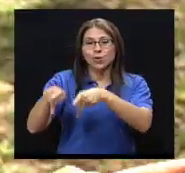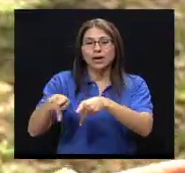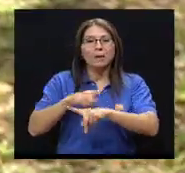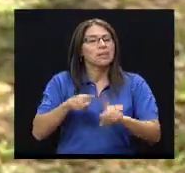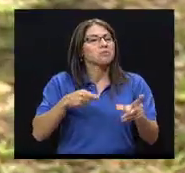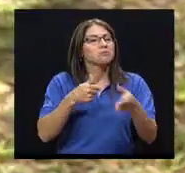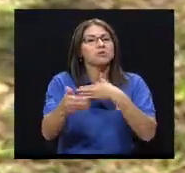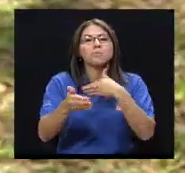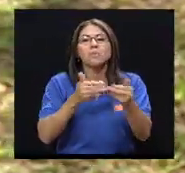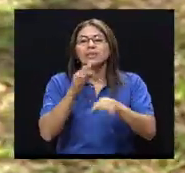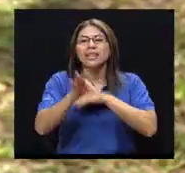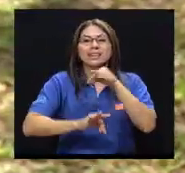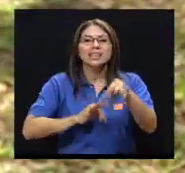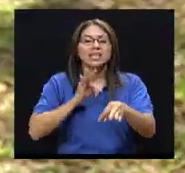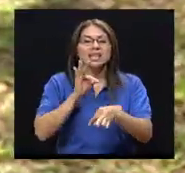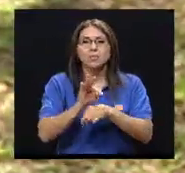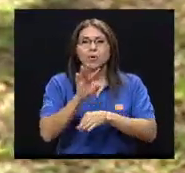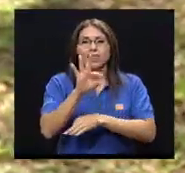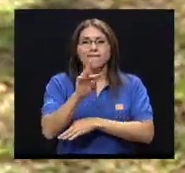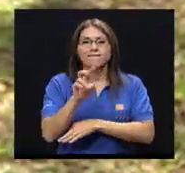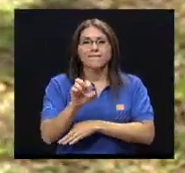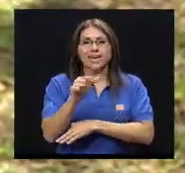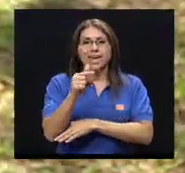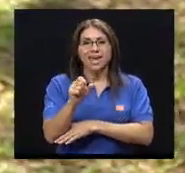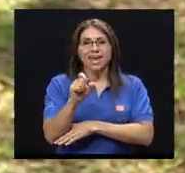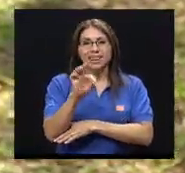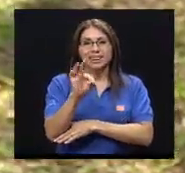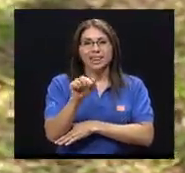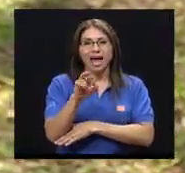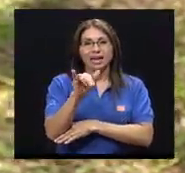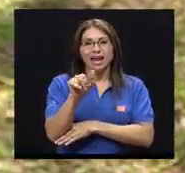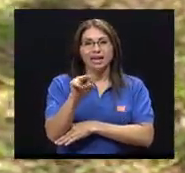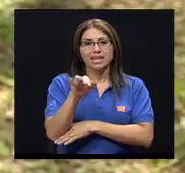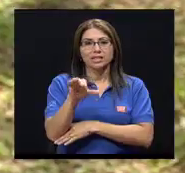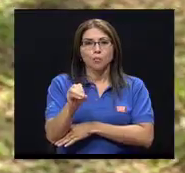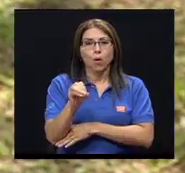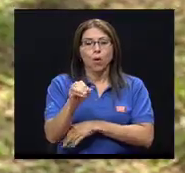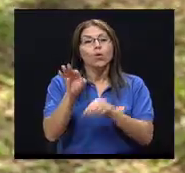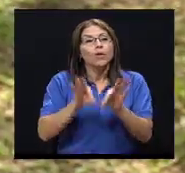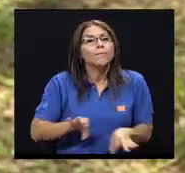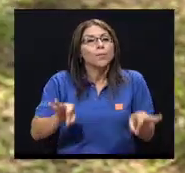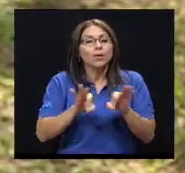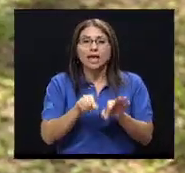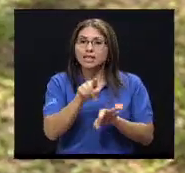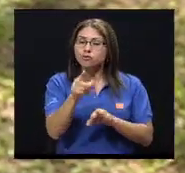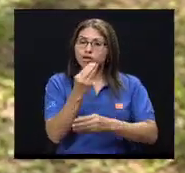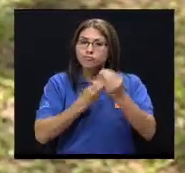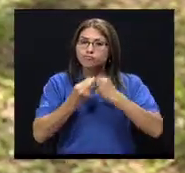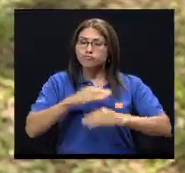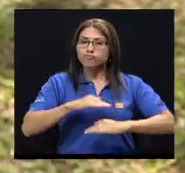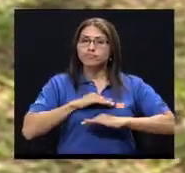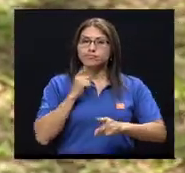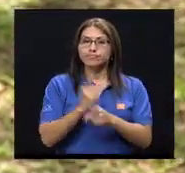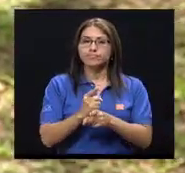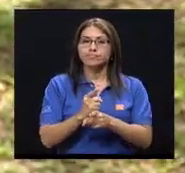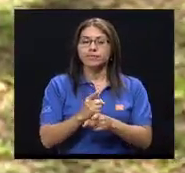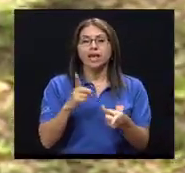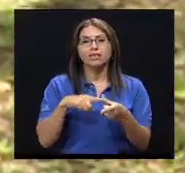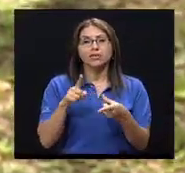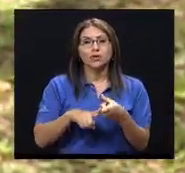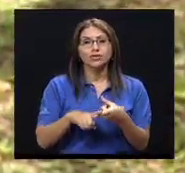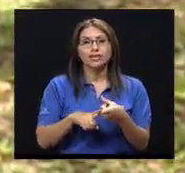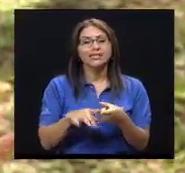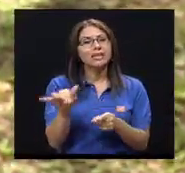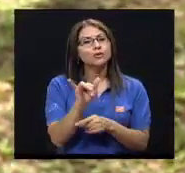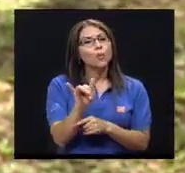vegetarianismo que esté llevando, lo importante es que esté llevando una alimentación y una nutrición adecuada. Entonces, es una cuestión como